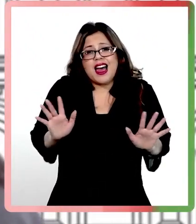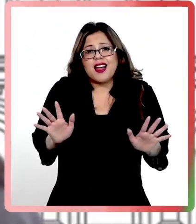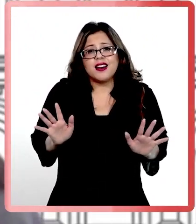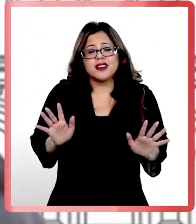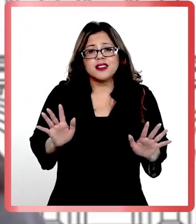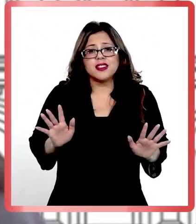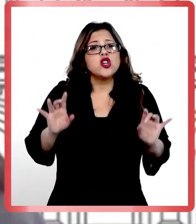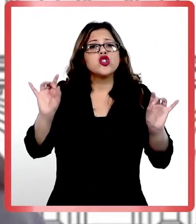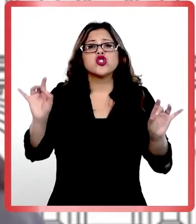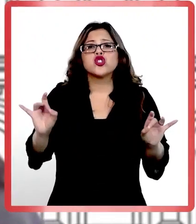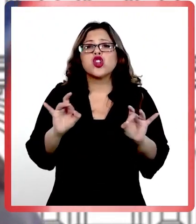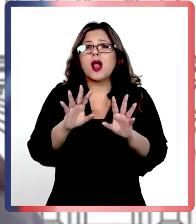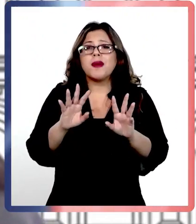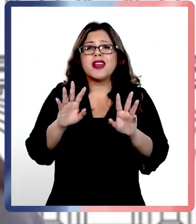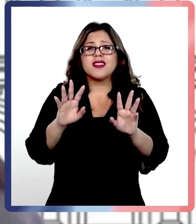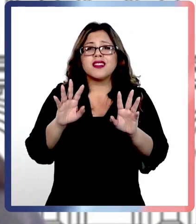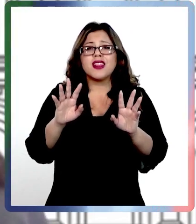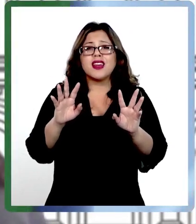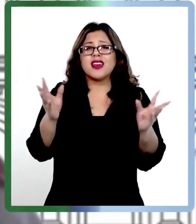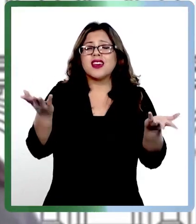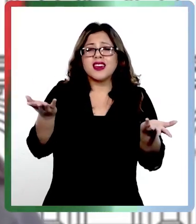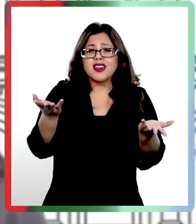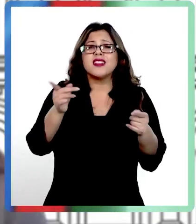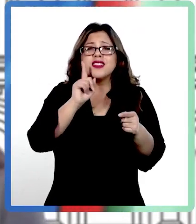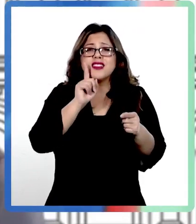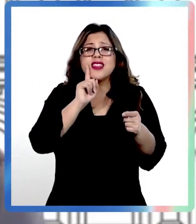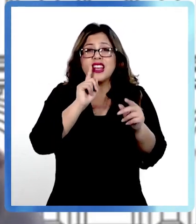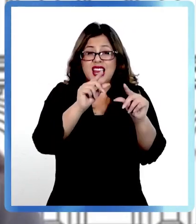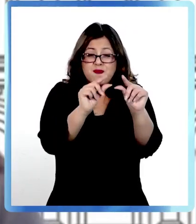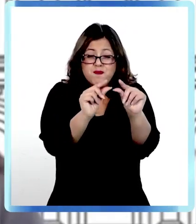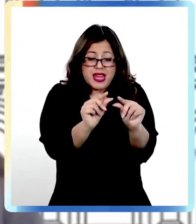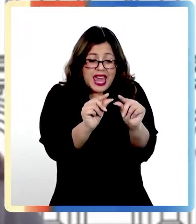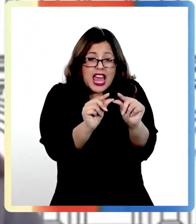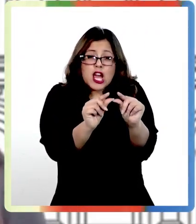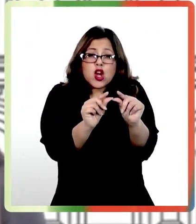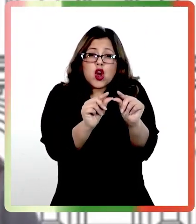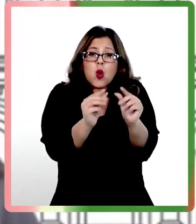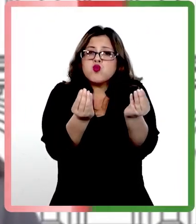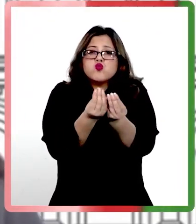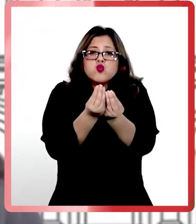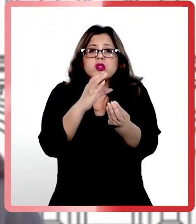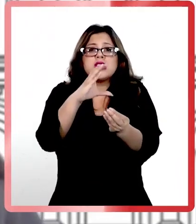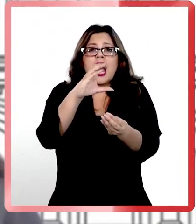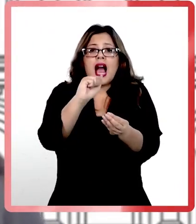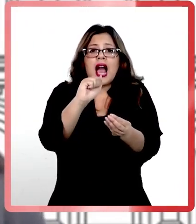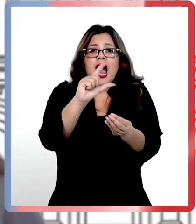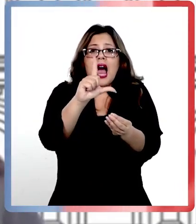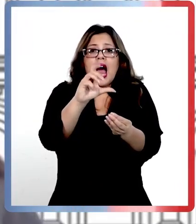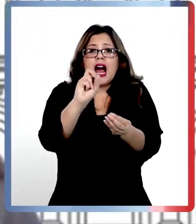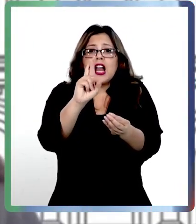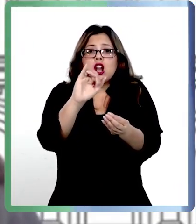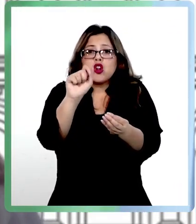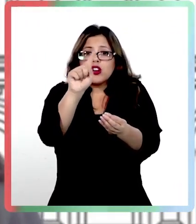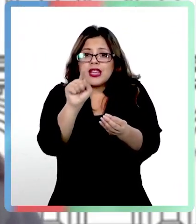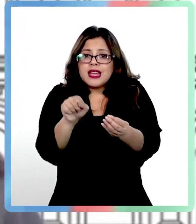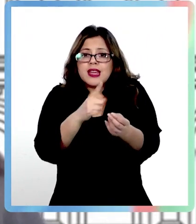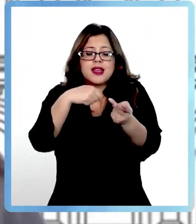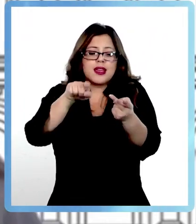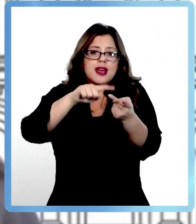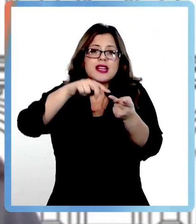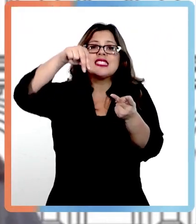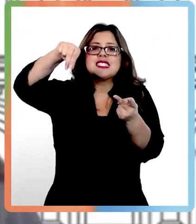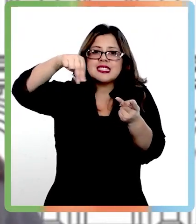Son solamente un aporte de muchas, en porciones pequeñas, muchas calorías, mucha sal,